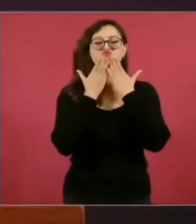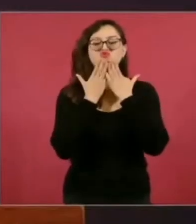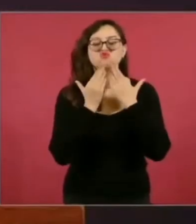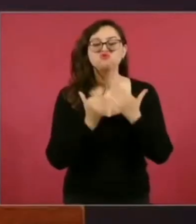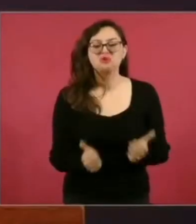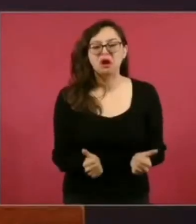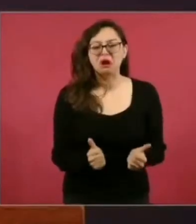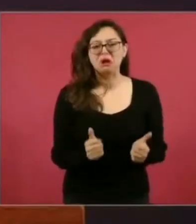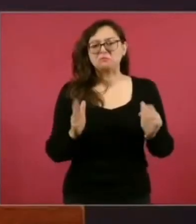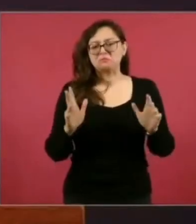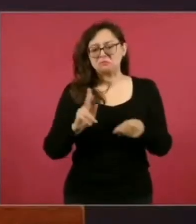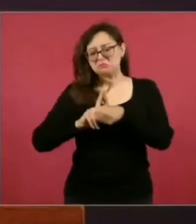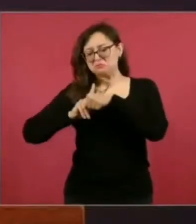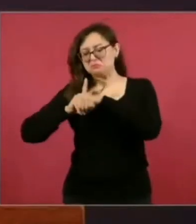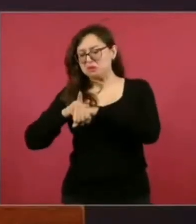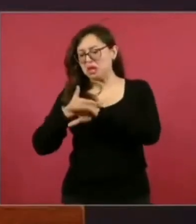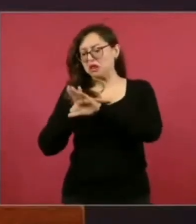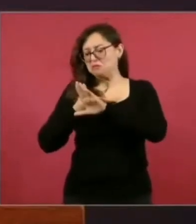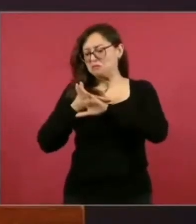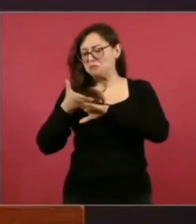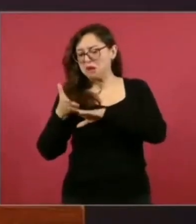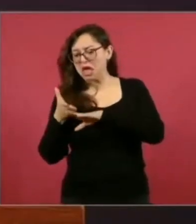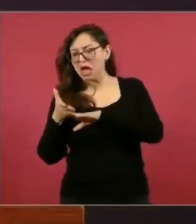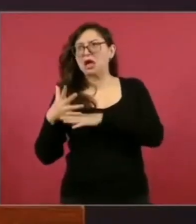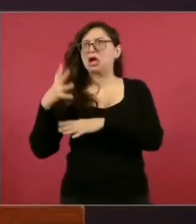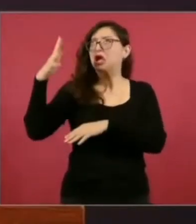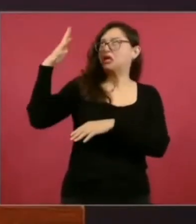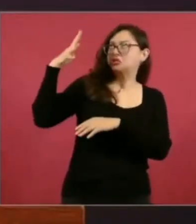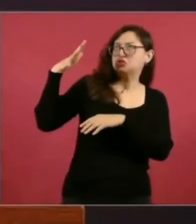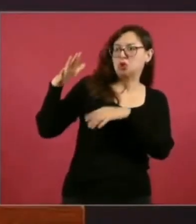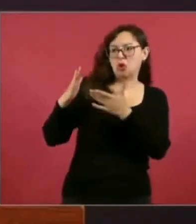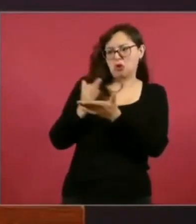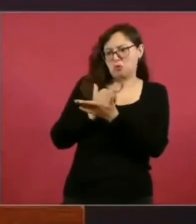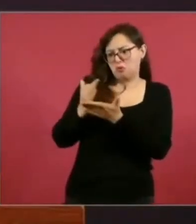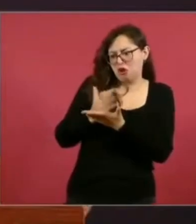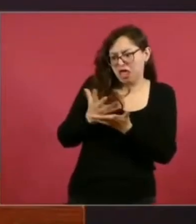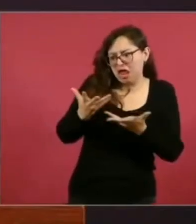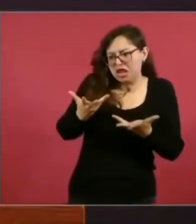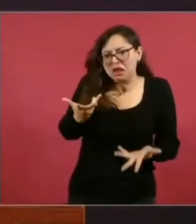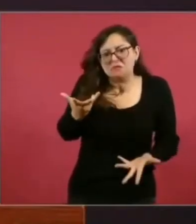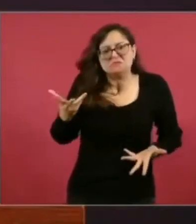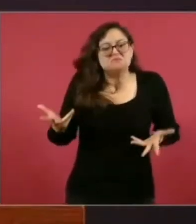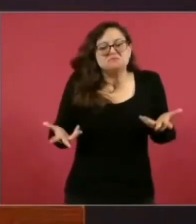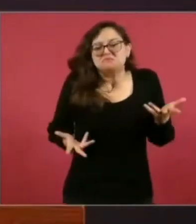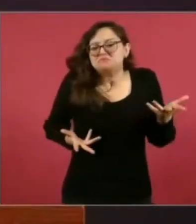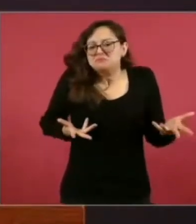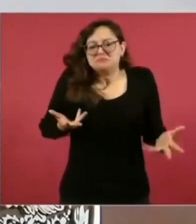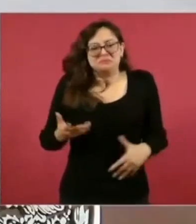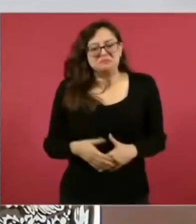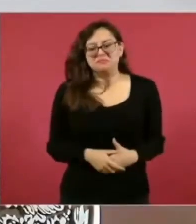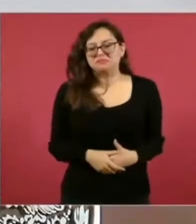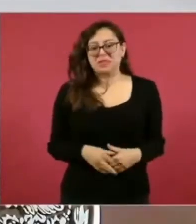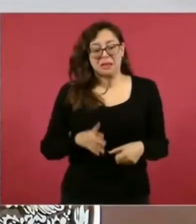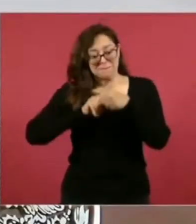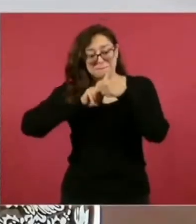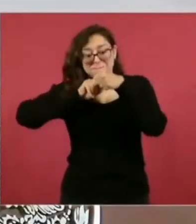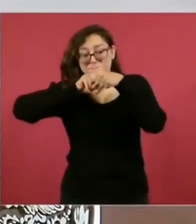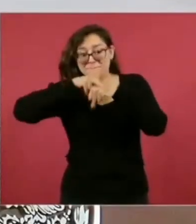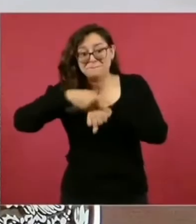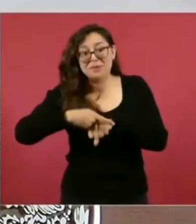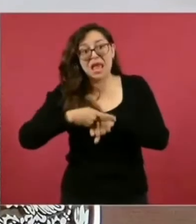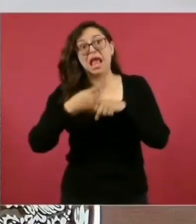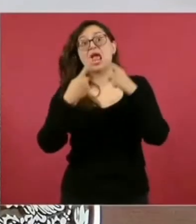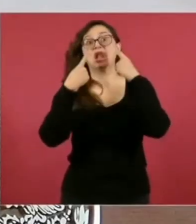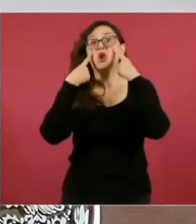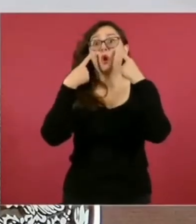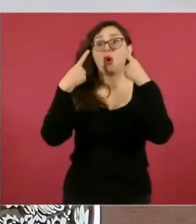más blanquita, pero me puedo poner morena porque tome el sol, en fin, pero no… el color de la piel ni el tamaño de